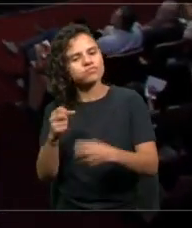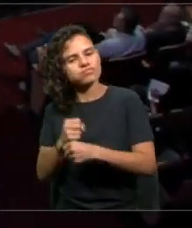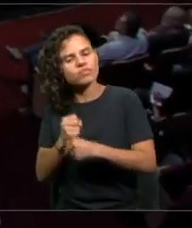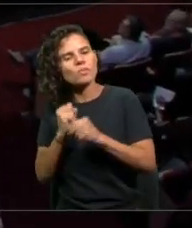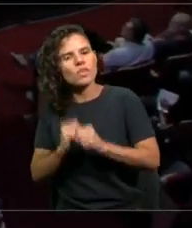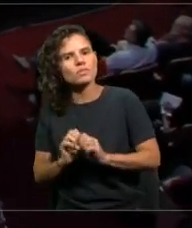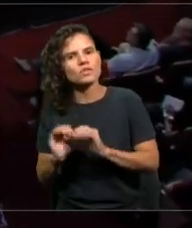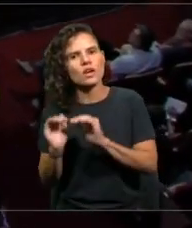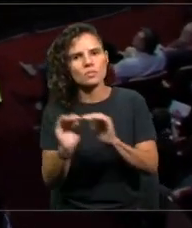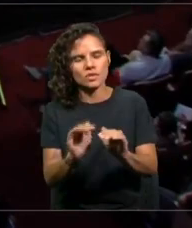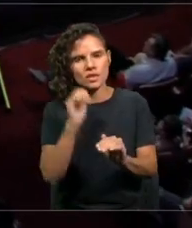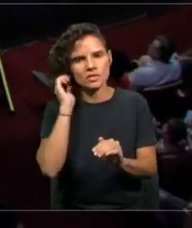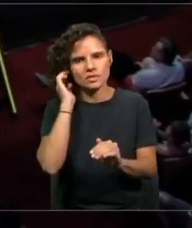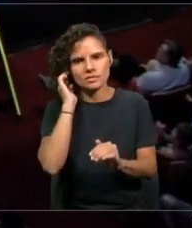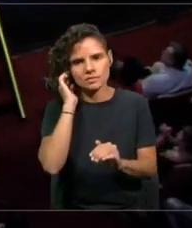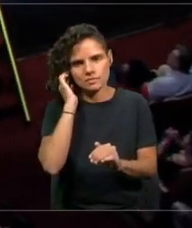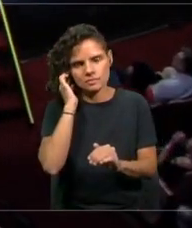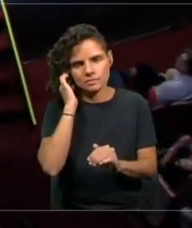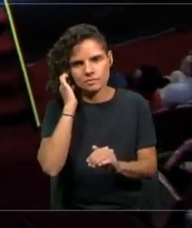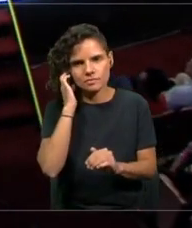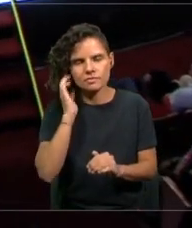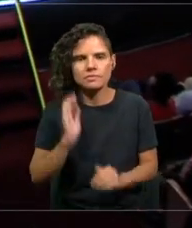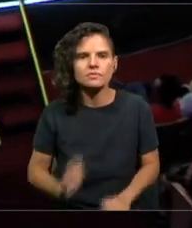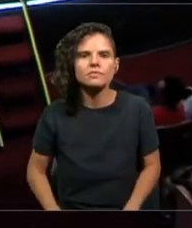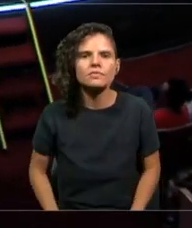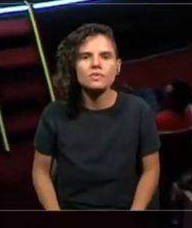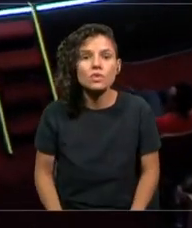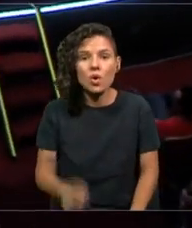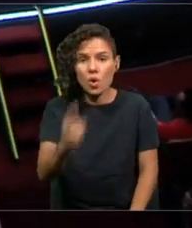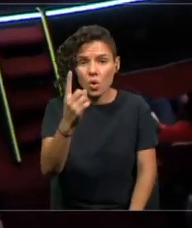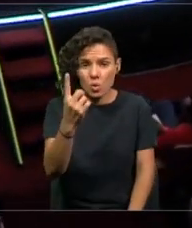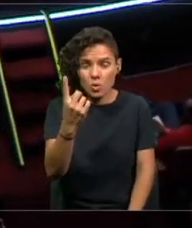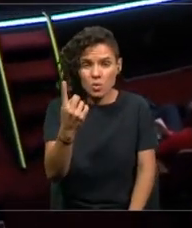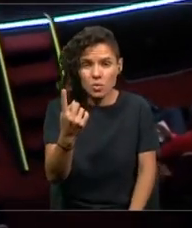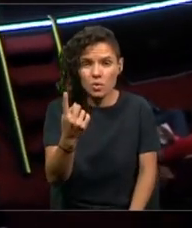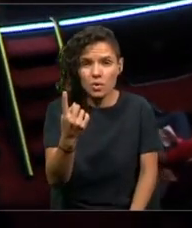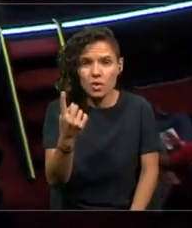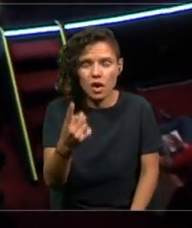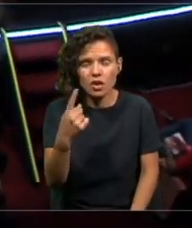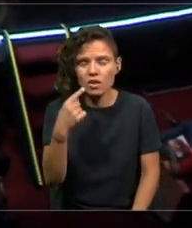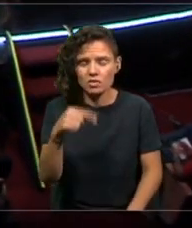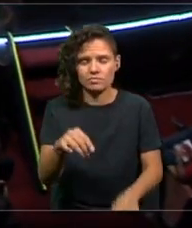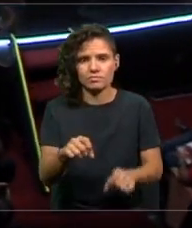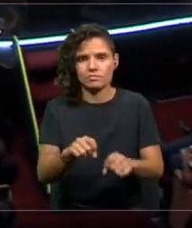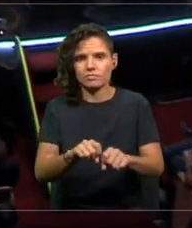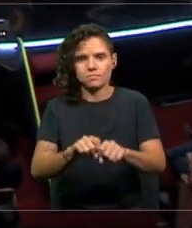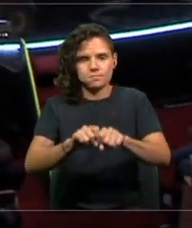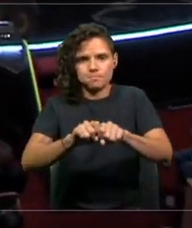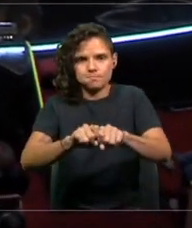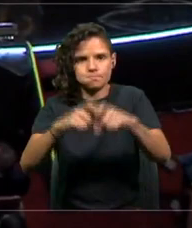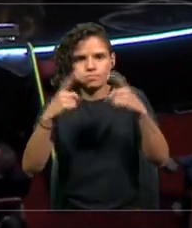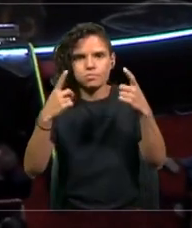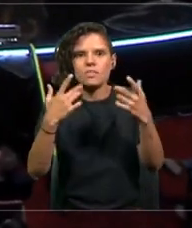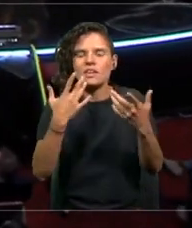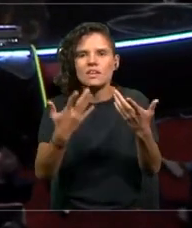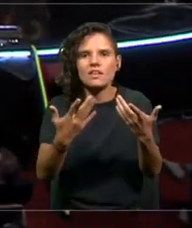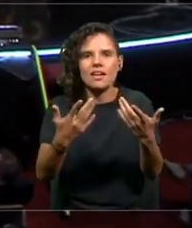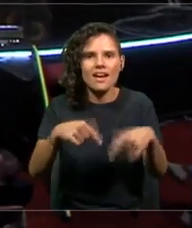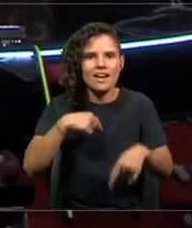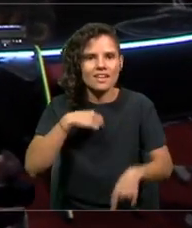Uno de los grandes trastoques de valores que hemos visto en nuestro país es el excesivo amor